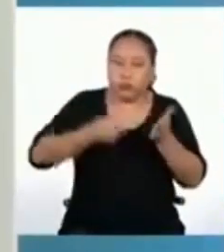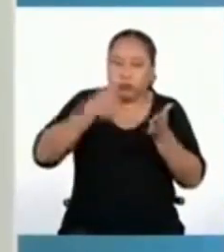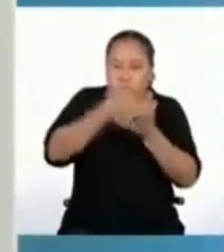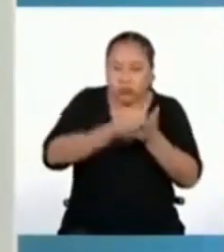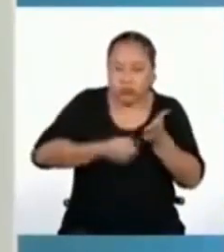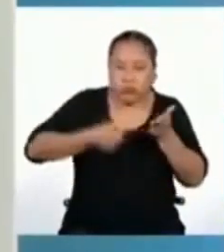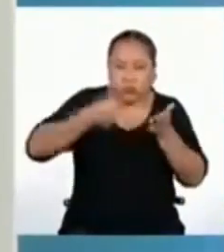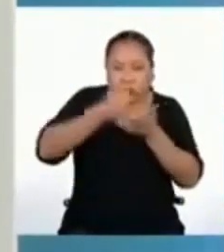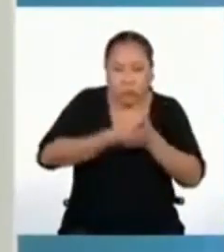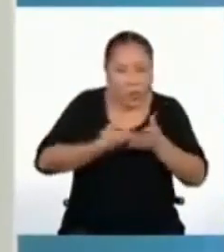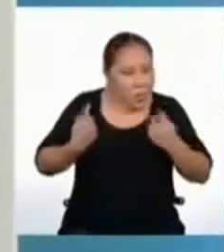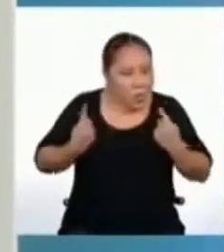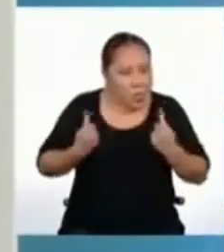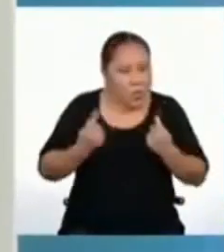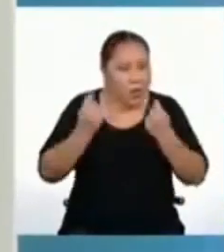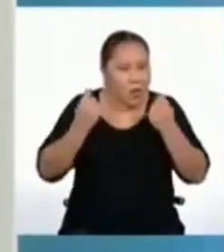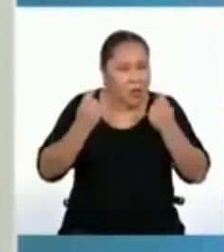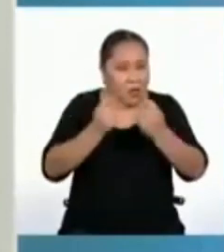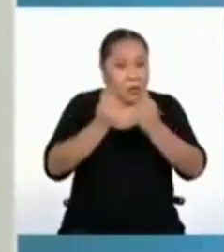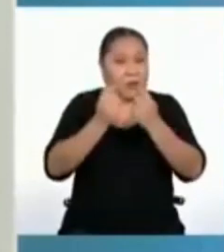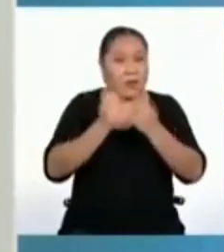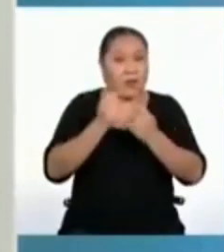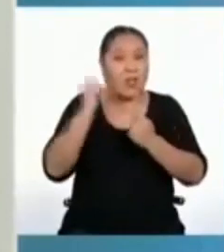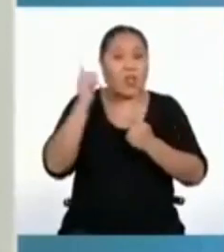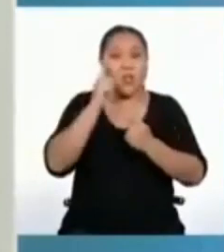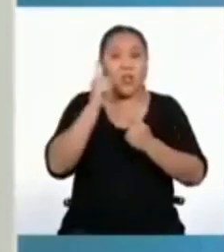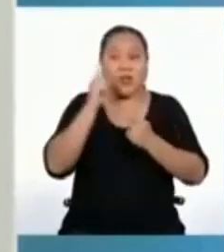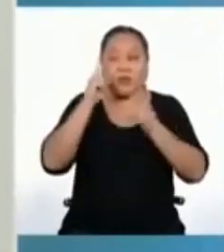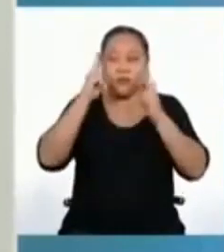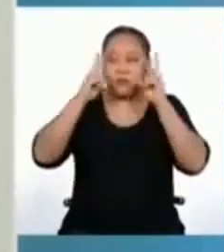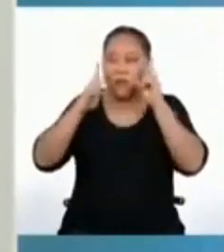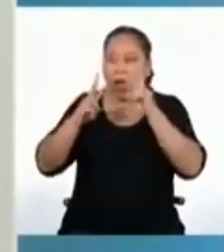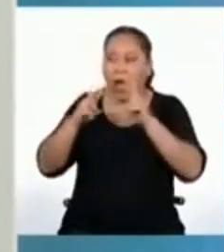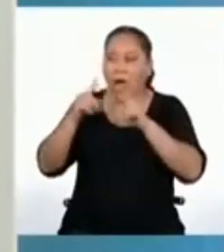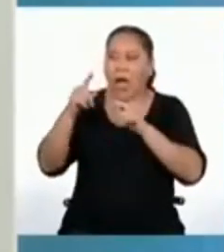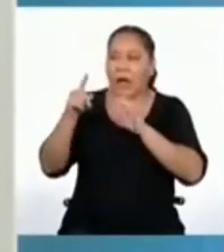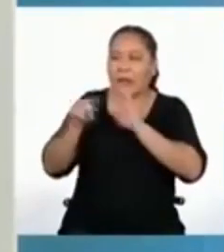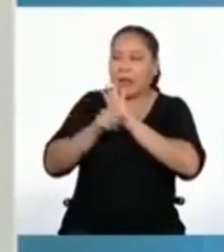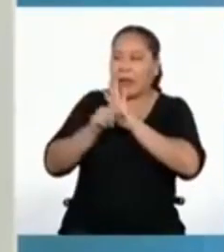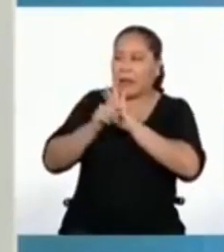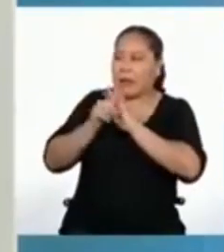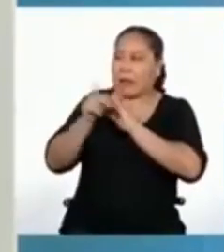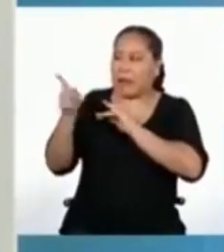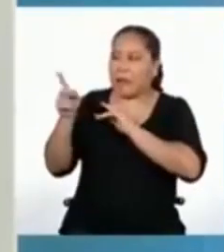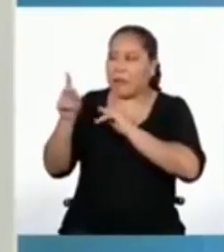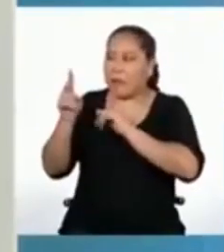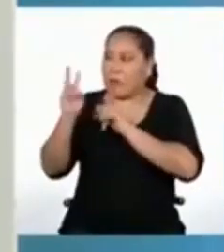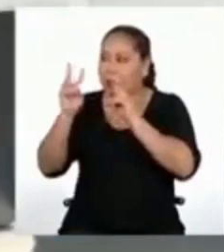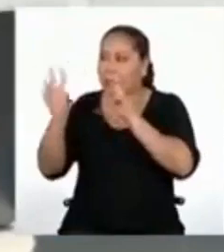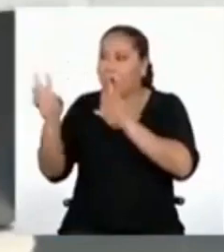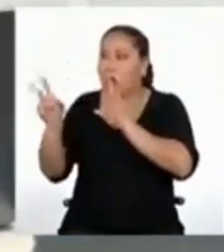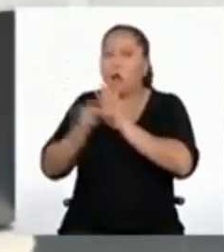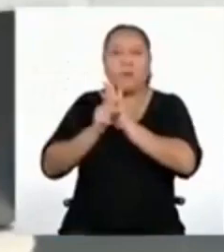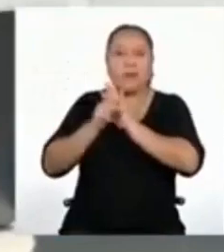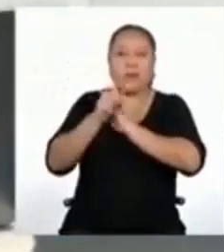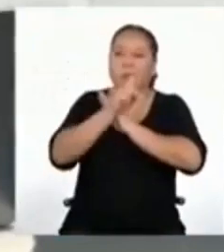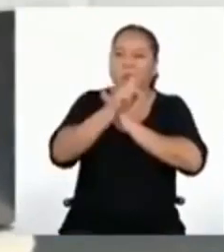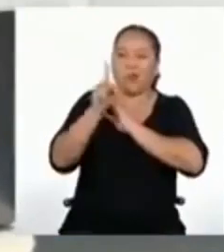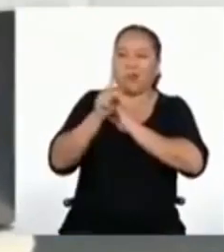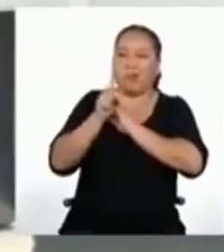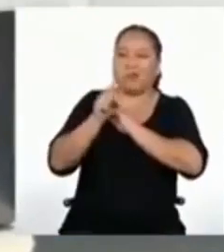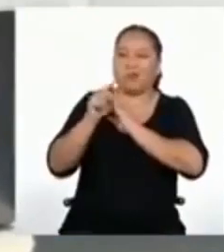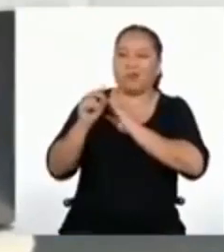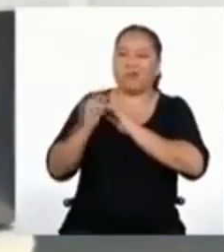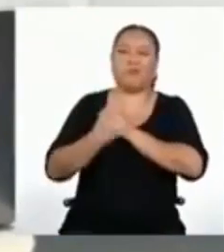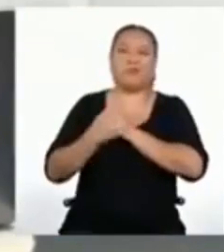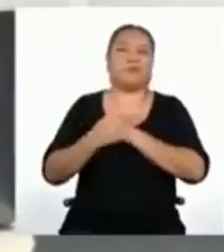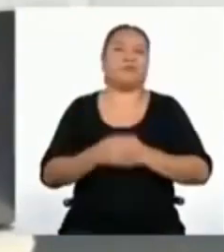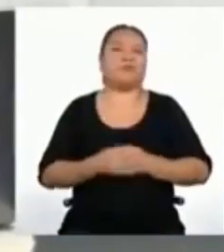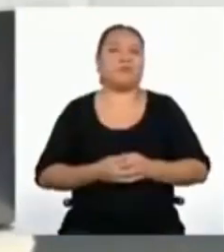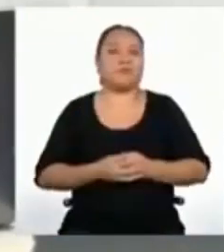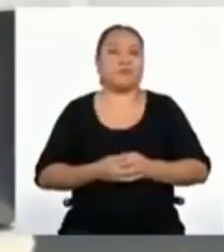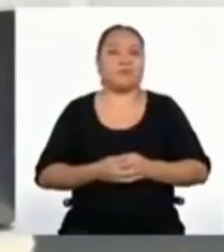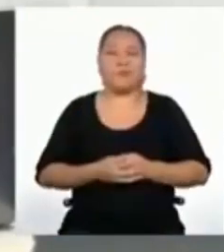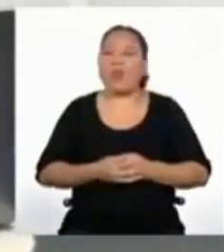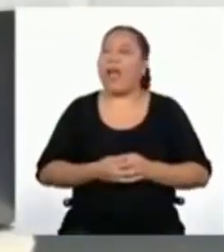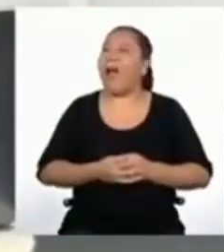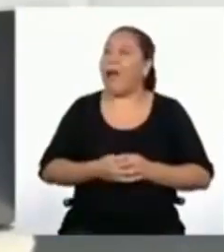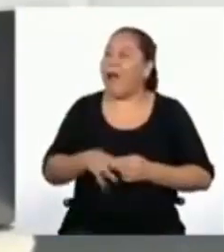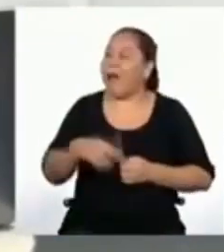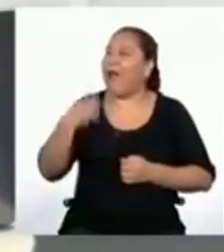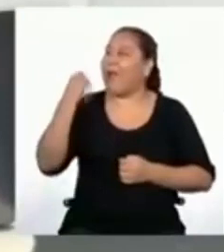atención en no replicar aquello negativo que ves a tu alrededor. Ya veo.